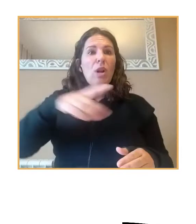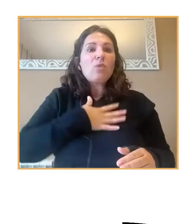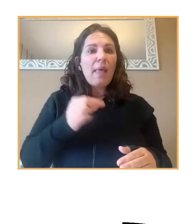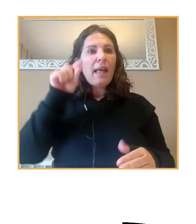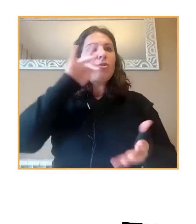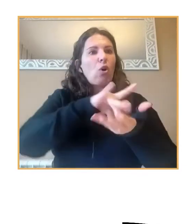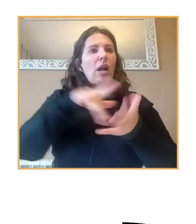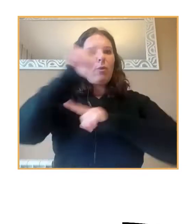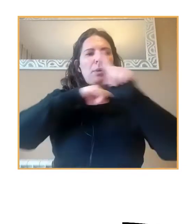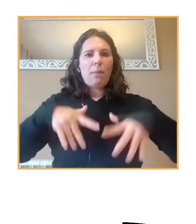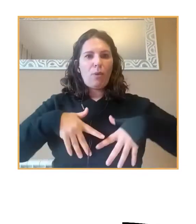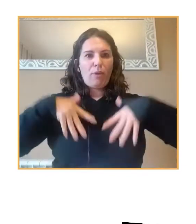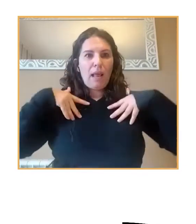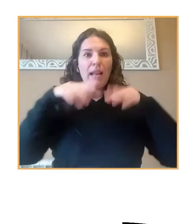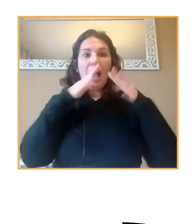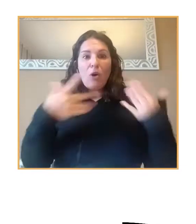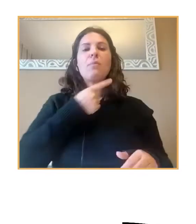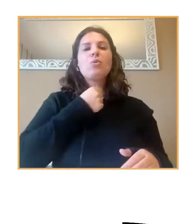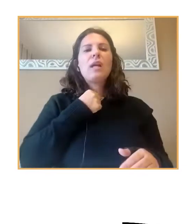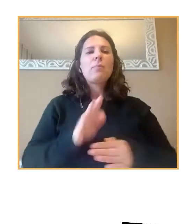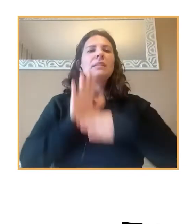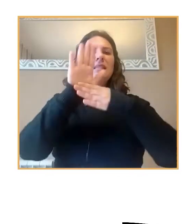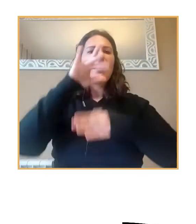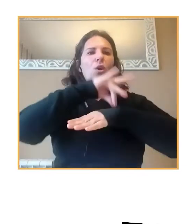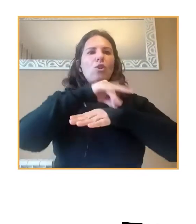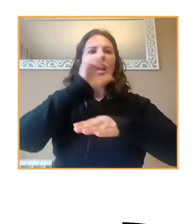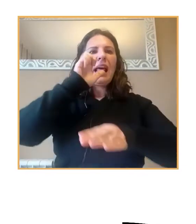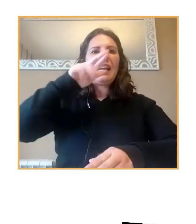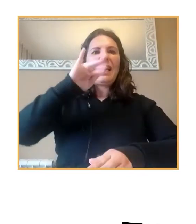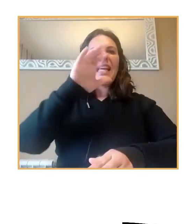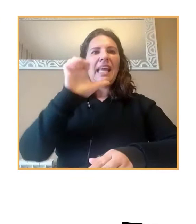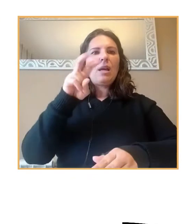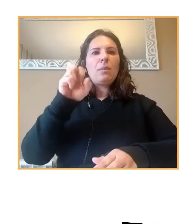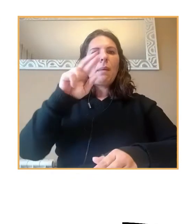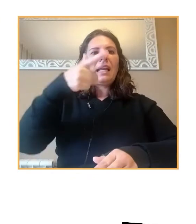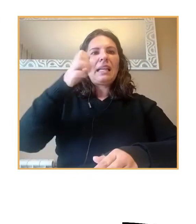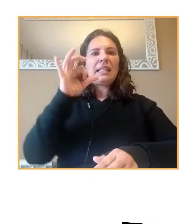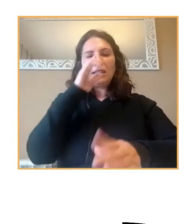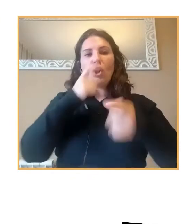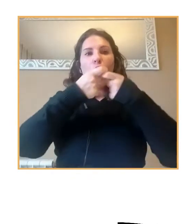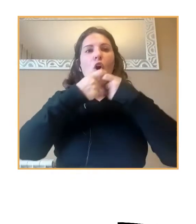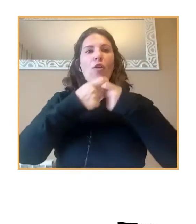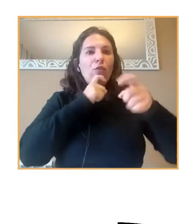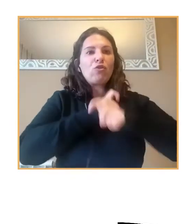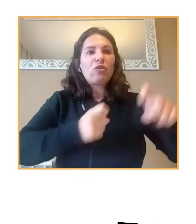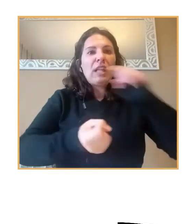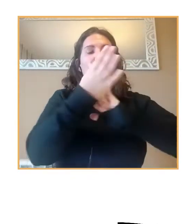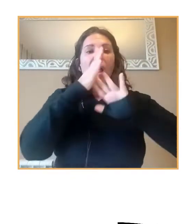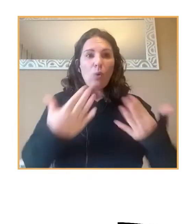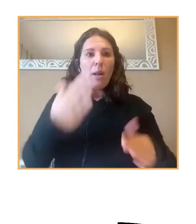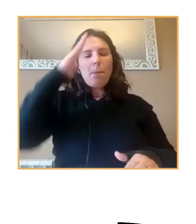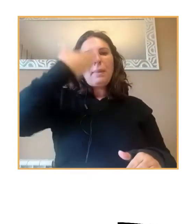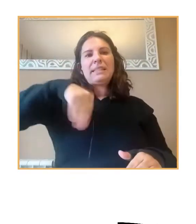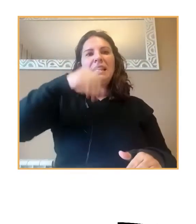emocionales. Y en este lugar, me gustaría presentar al doctor Enrique Vargas, que es cofundador y actual presidente de ANTAES, que es la